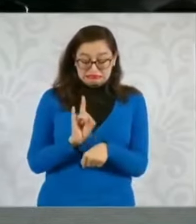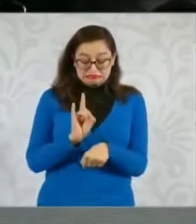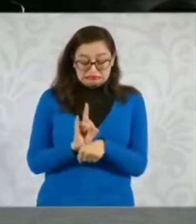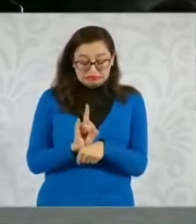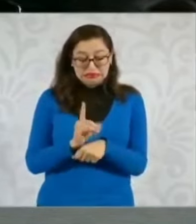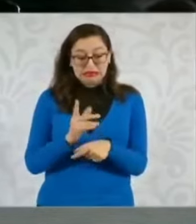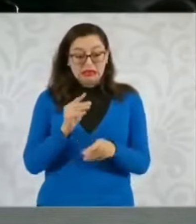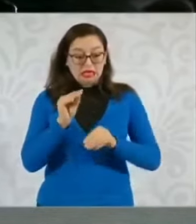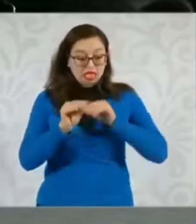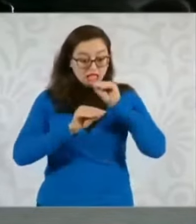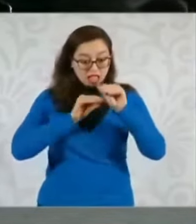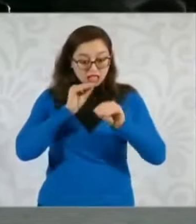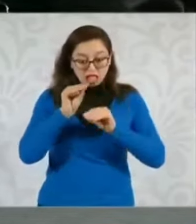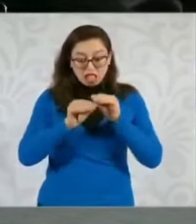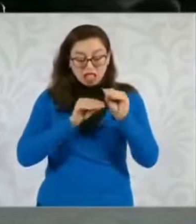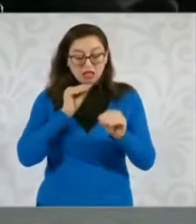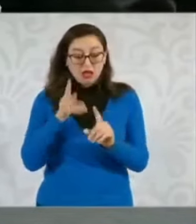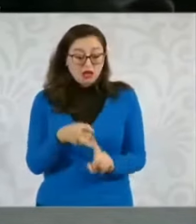conductor.